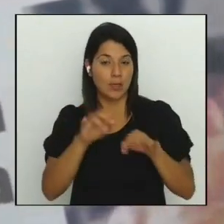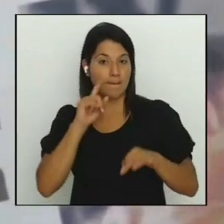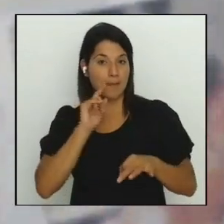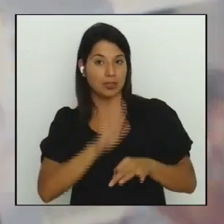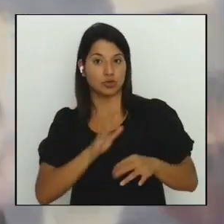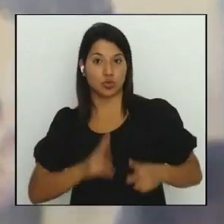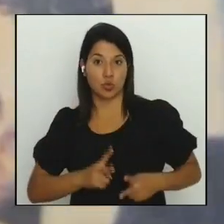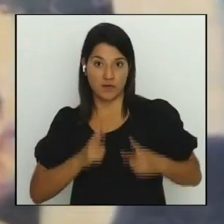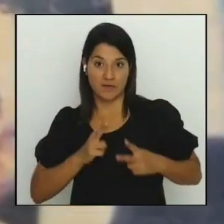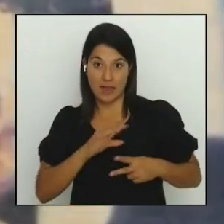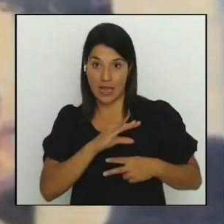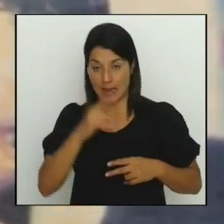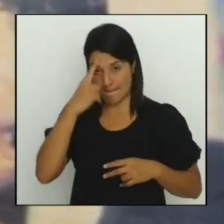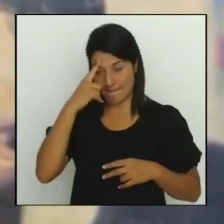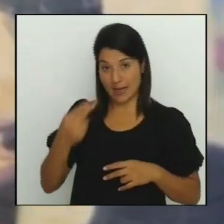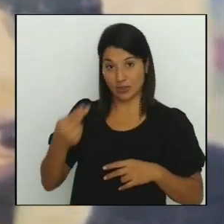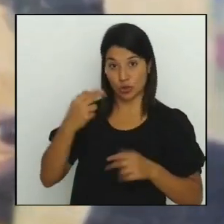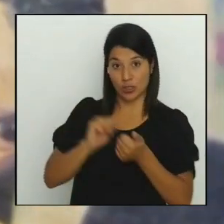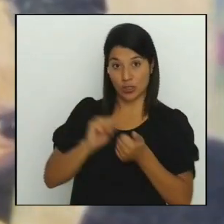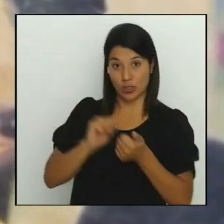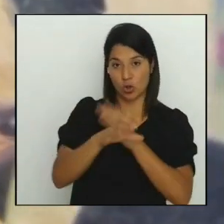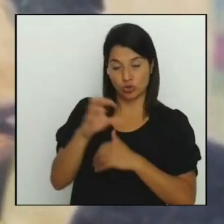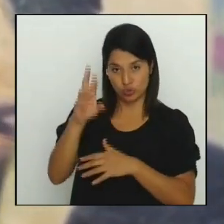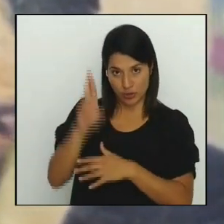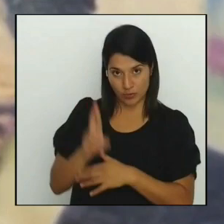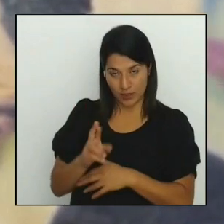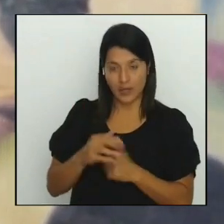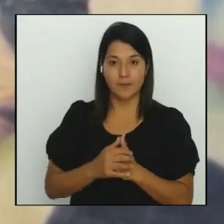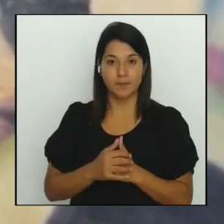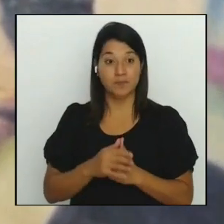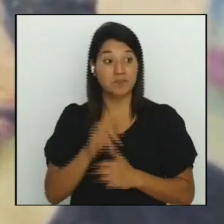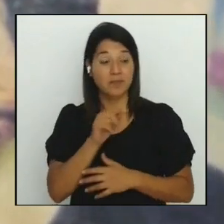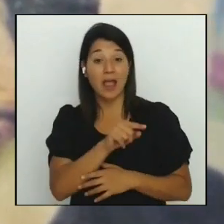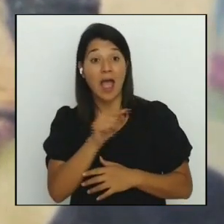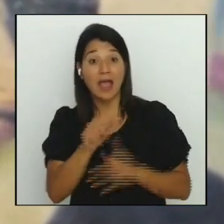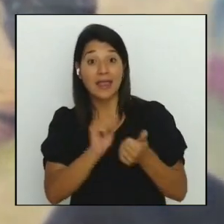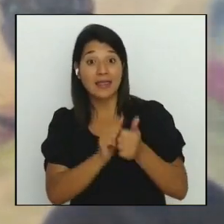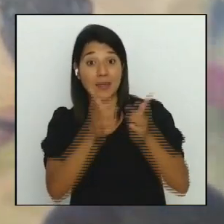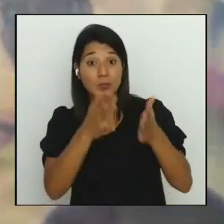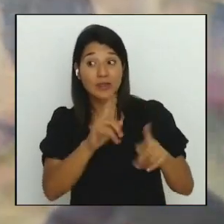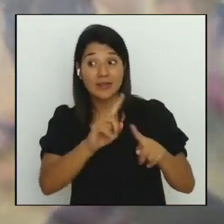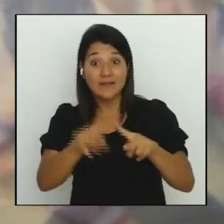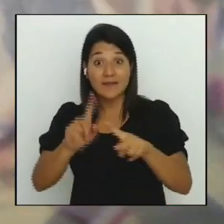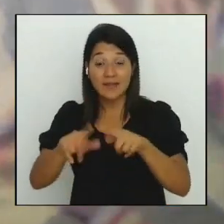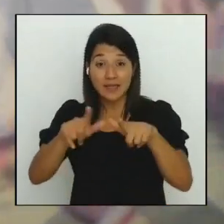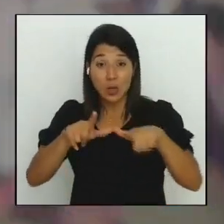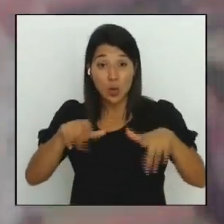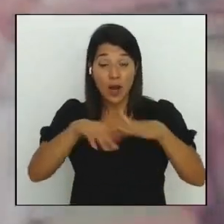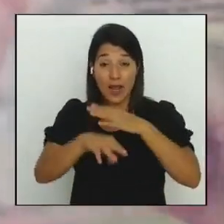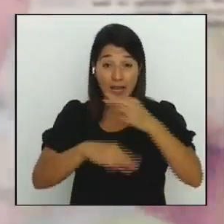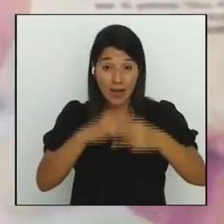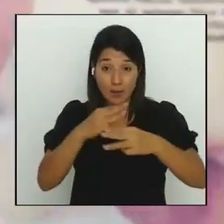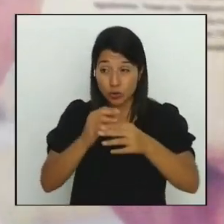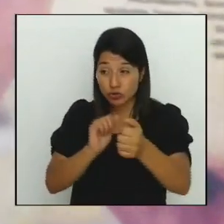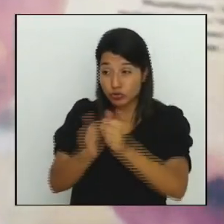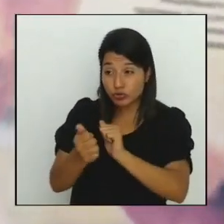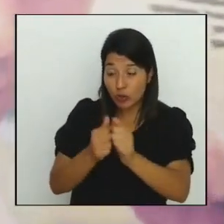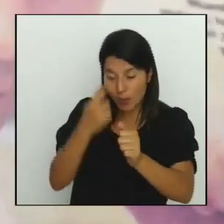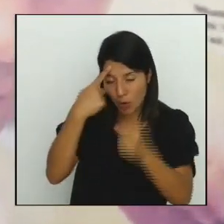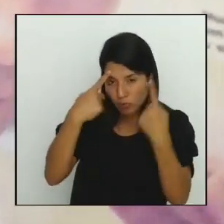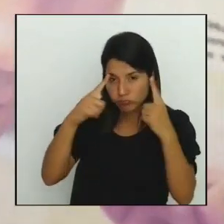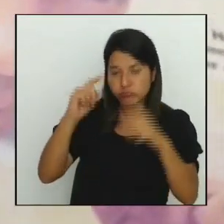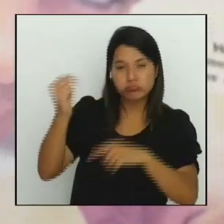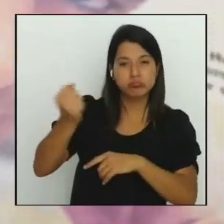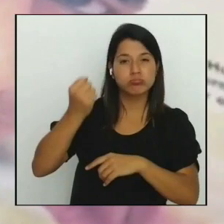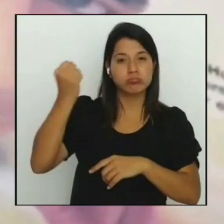costarricense en ese escenario global donde los atletas de diferentes rincones del mundo compiten por la gloria y la victoria Aranda subió al